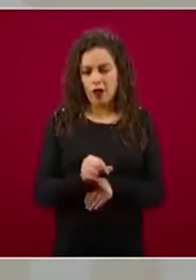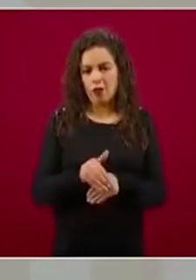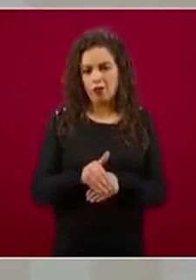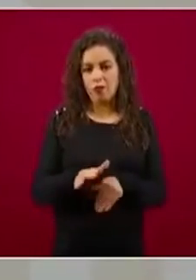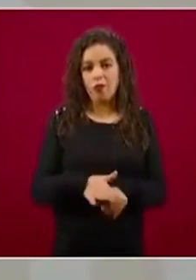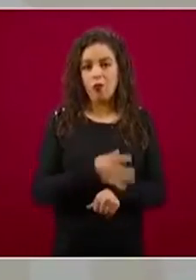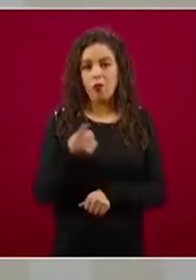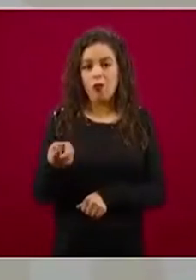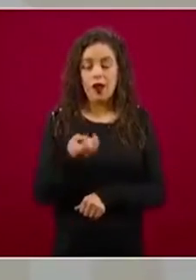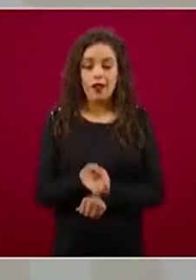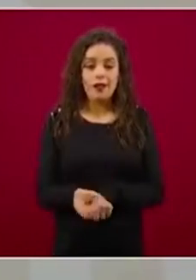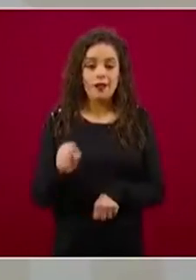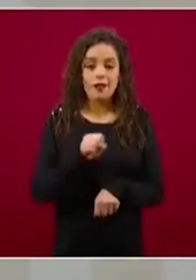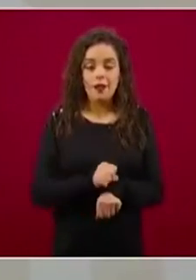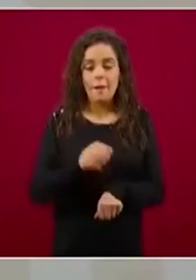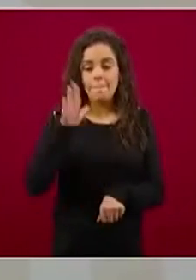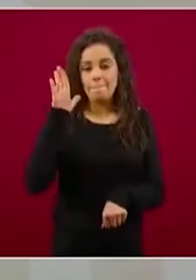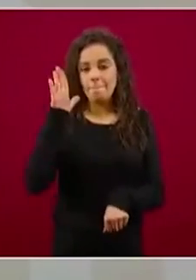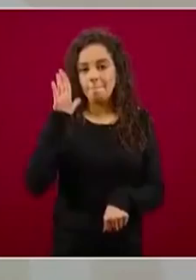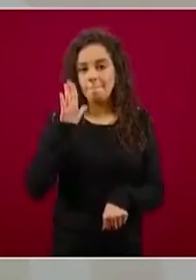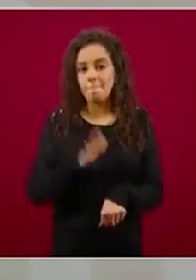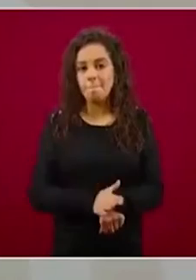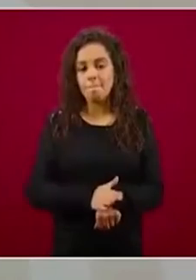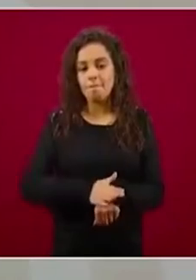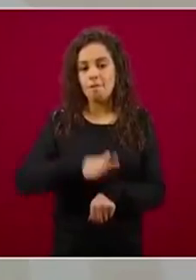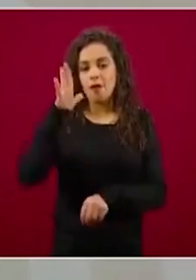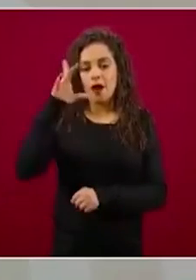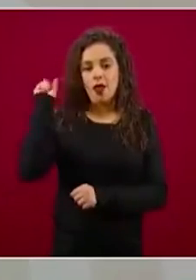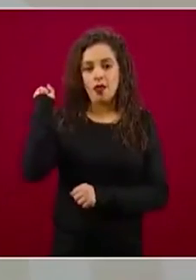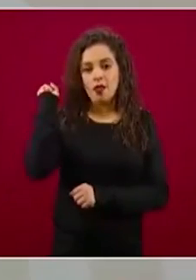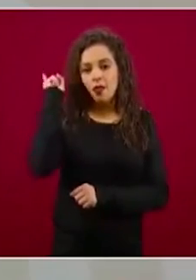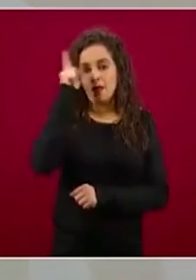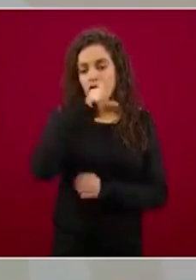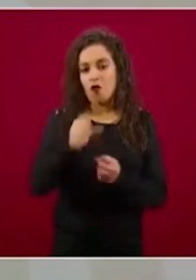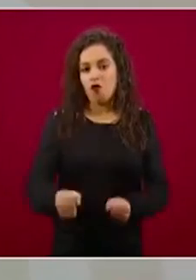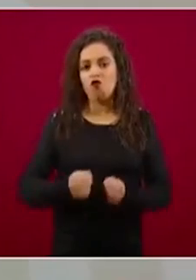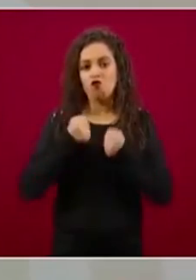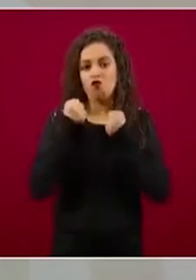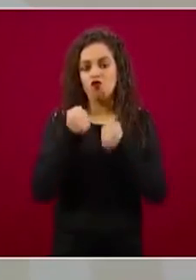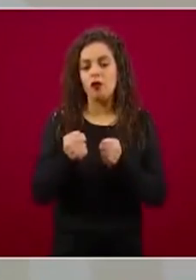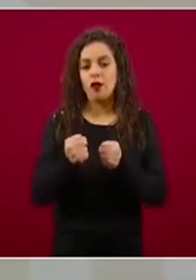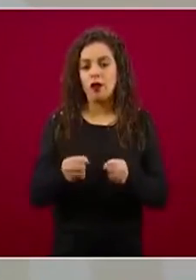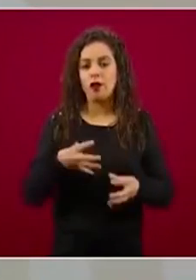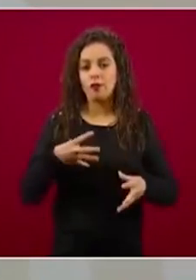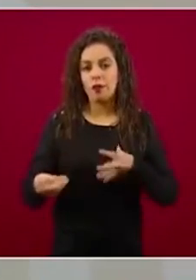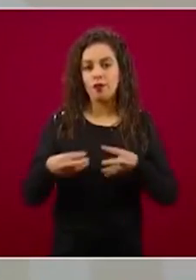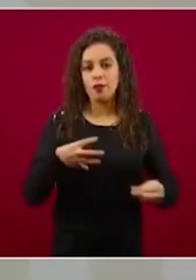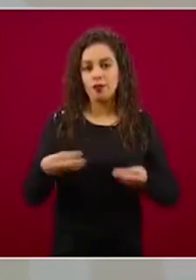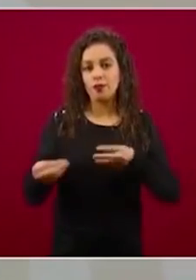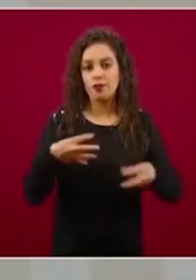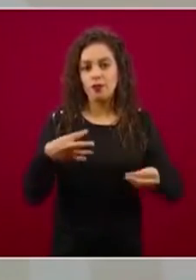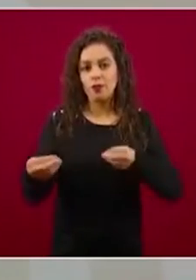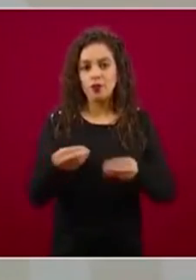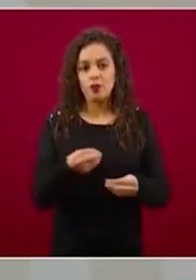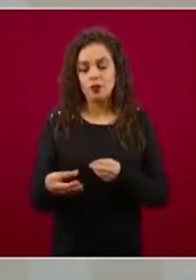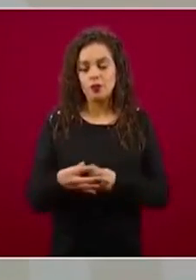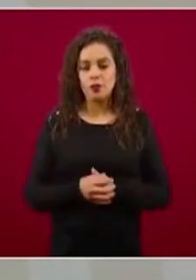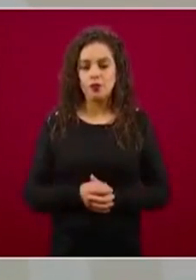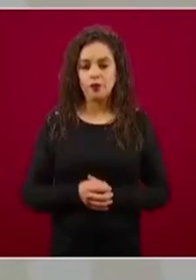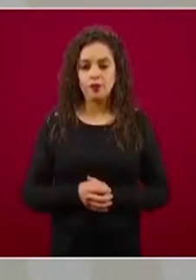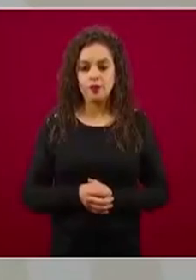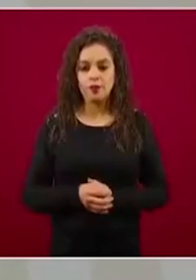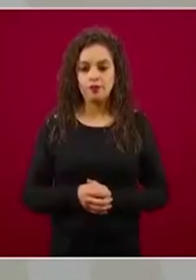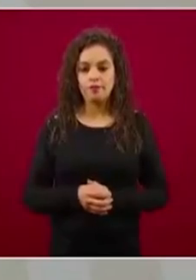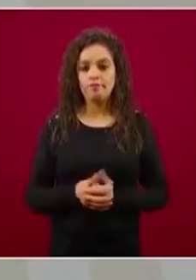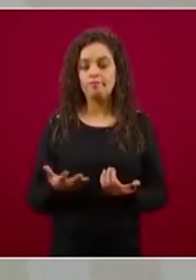la semana más complicada en términos de la Jornada Nacional de